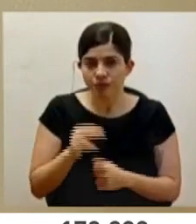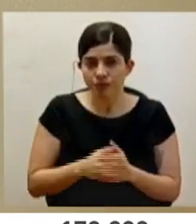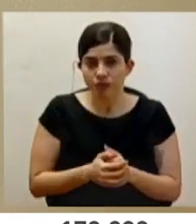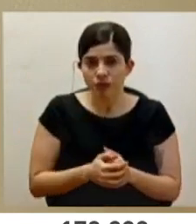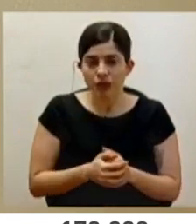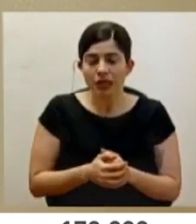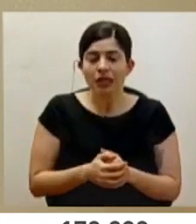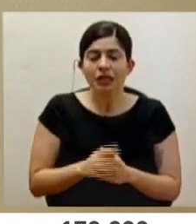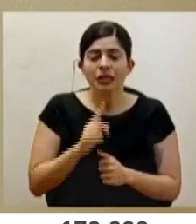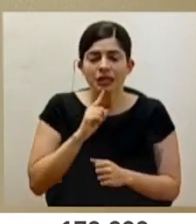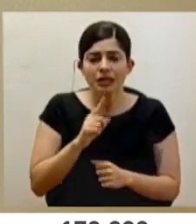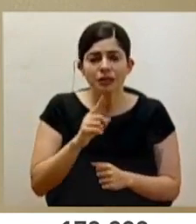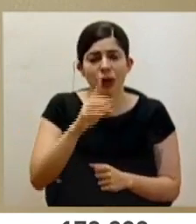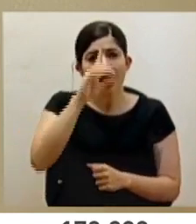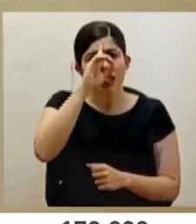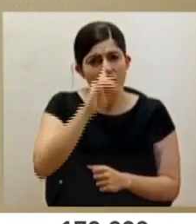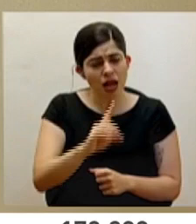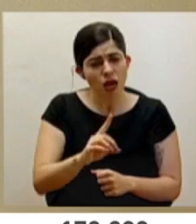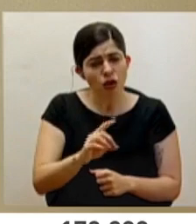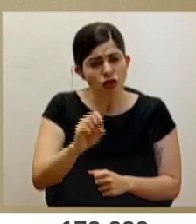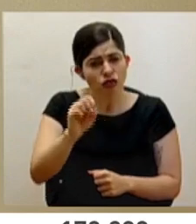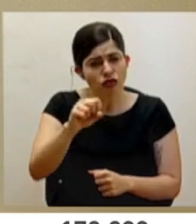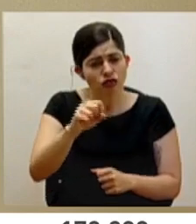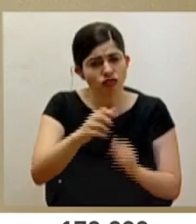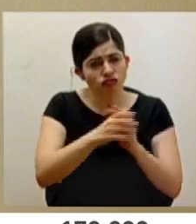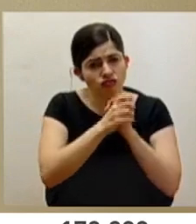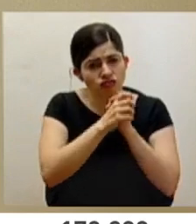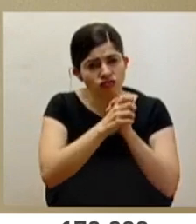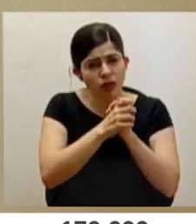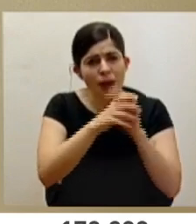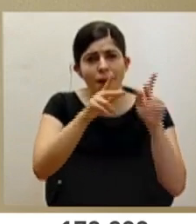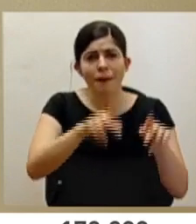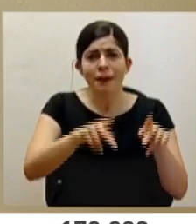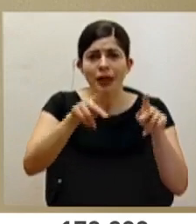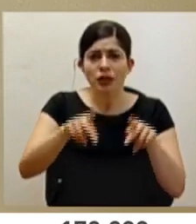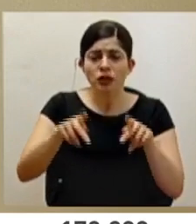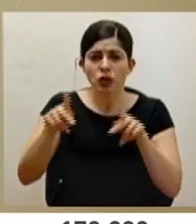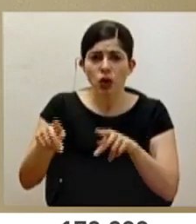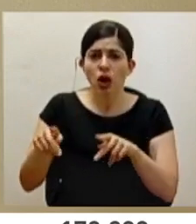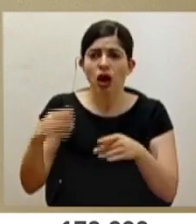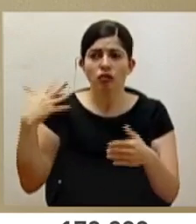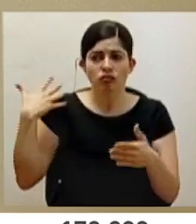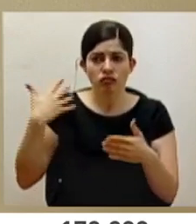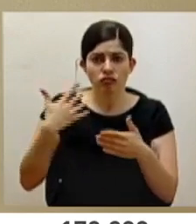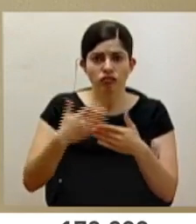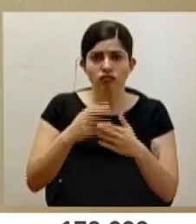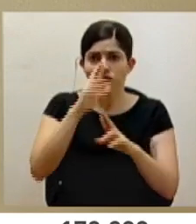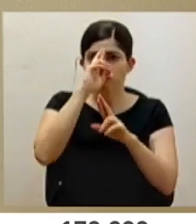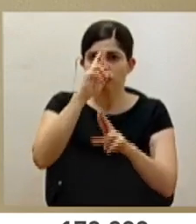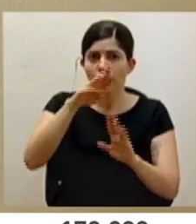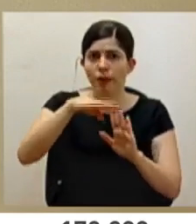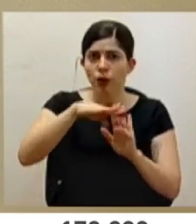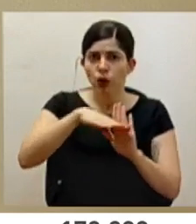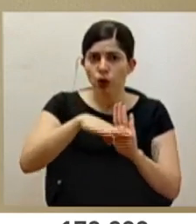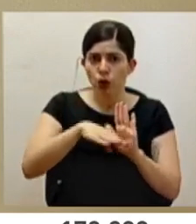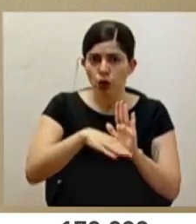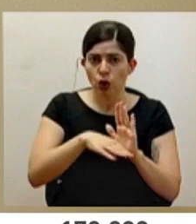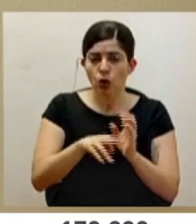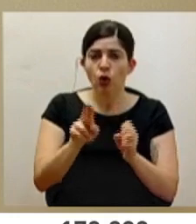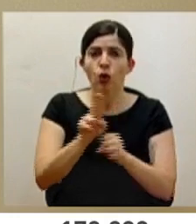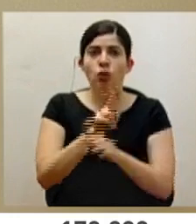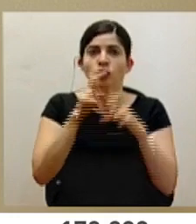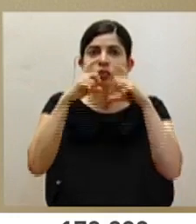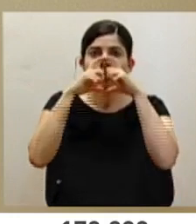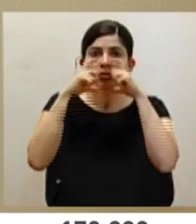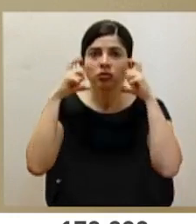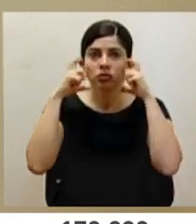Es muy digno felicitar a todas las personas que han estado aplicando los diferentes protocolos que ya el uso de la